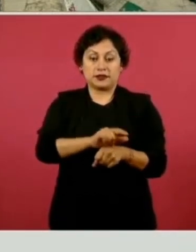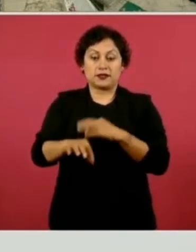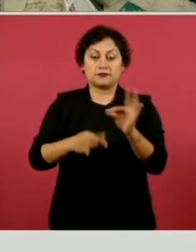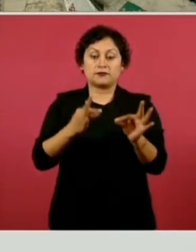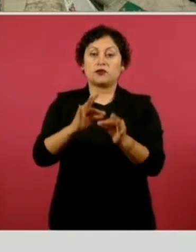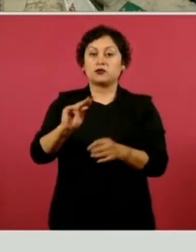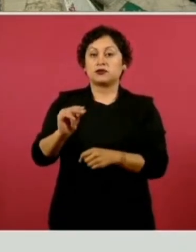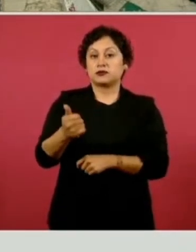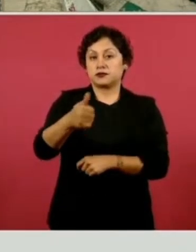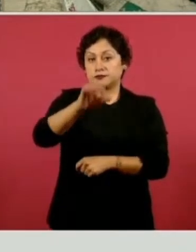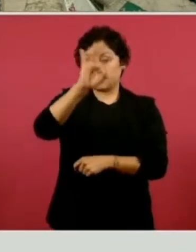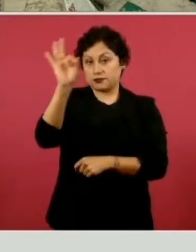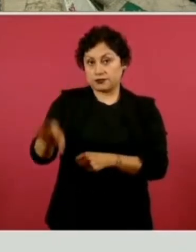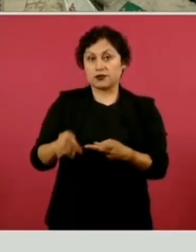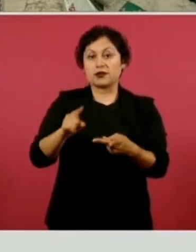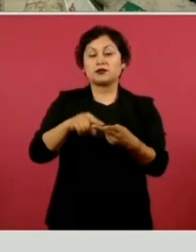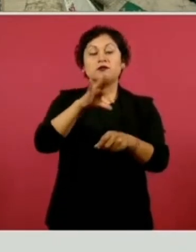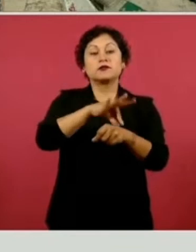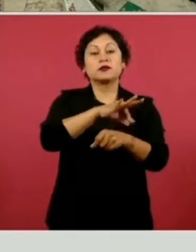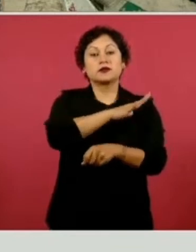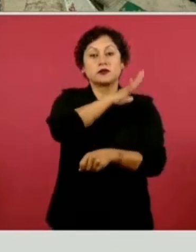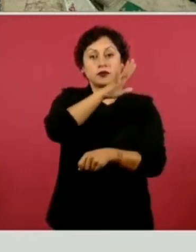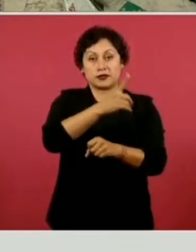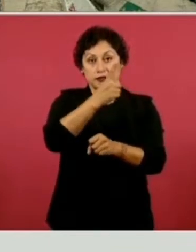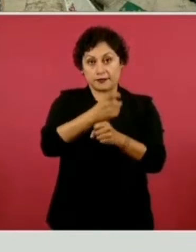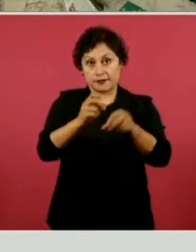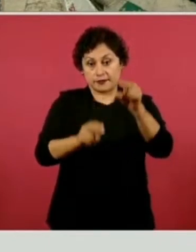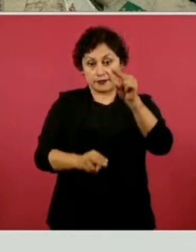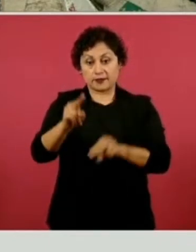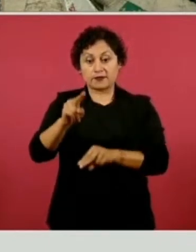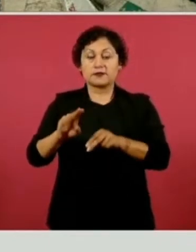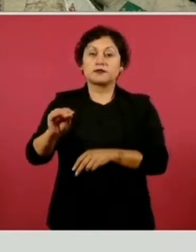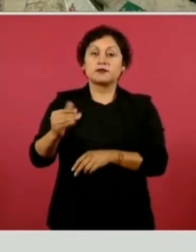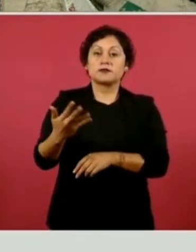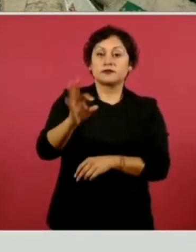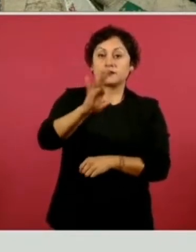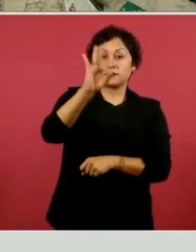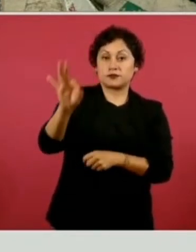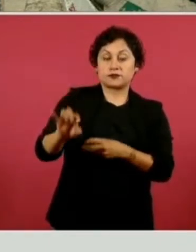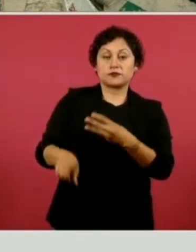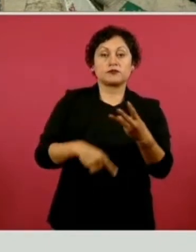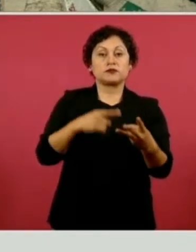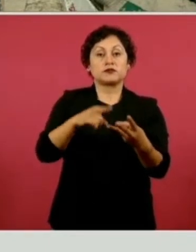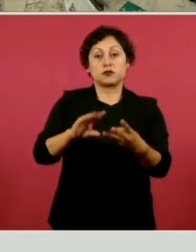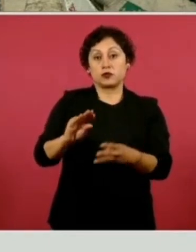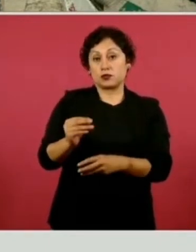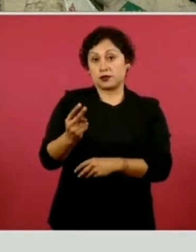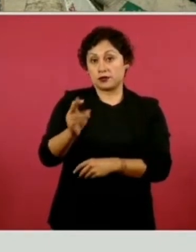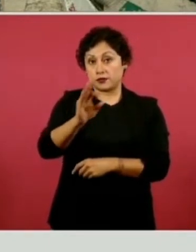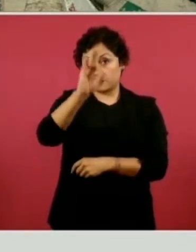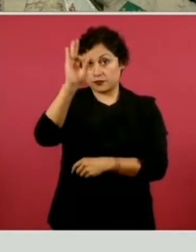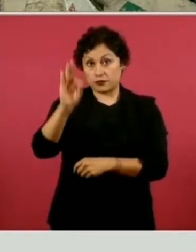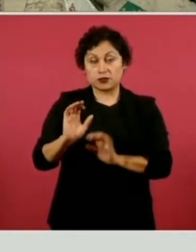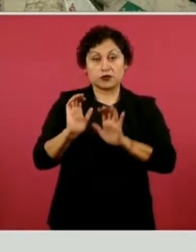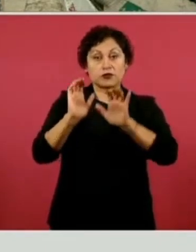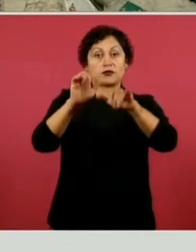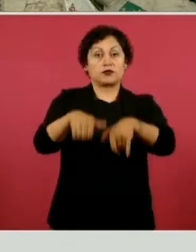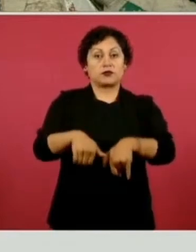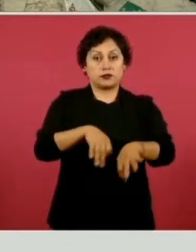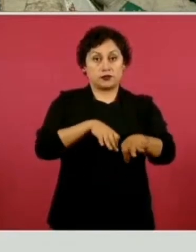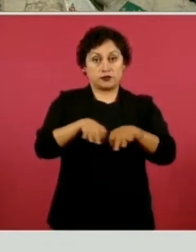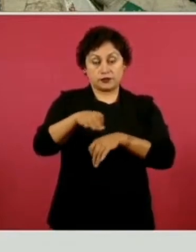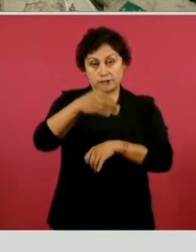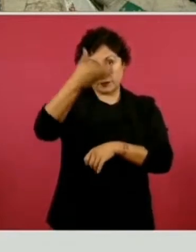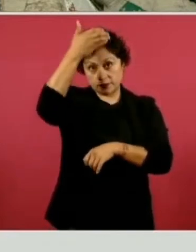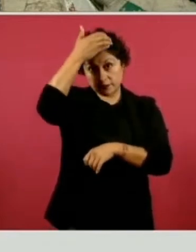avance en la contratación de médicos generales para el primer nivel es del 95 por ciento, y 92 por ciento en la contratación de